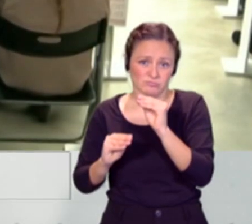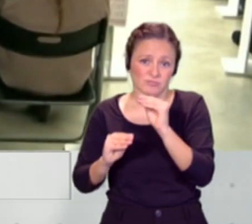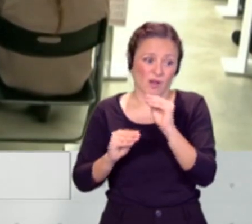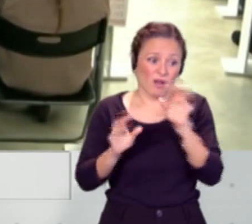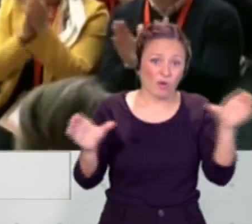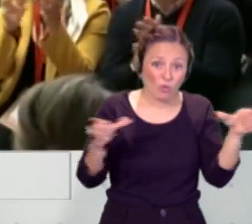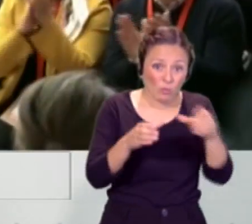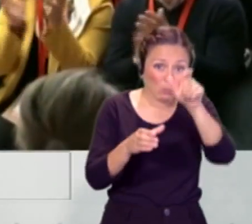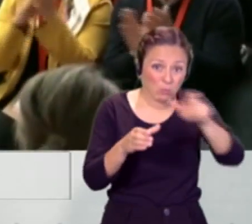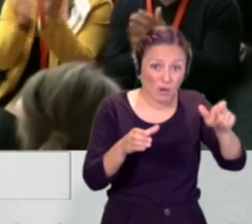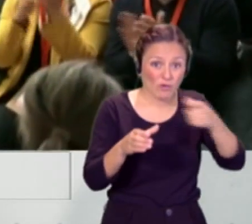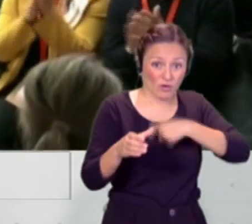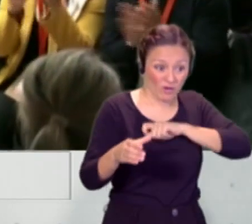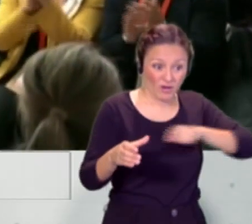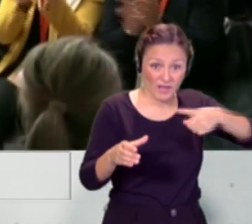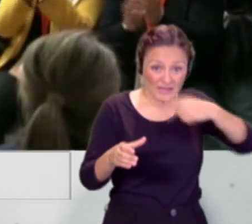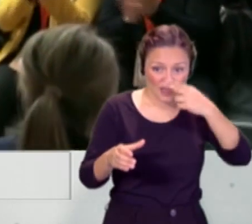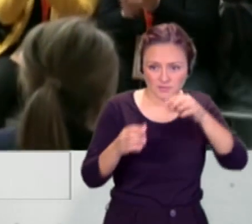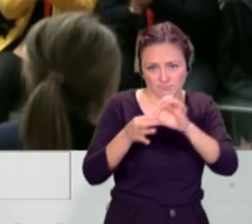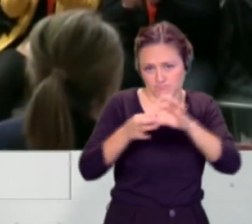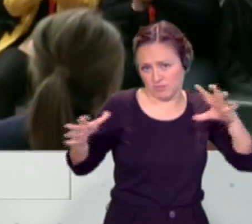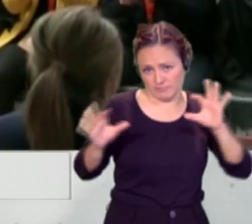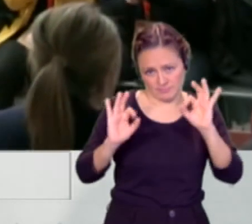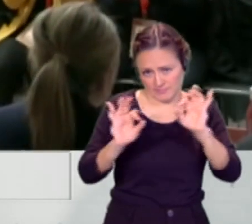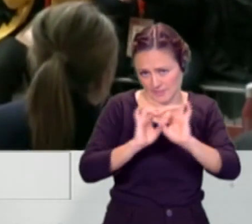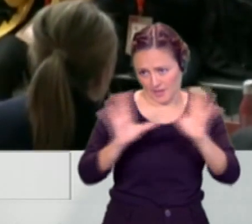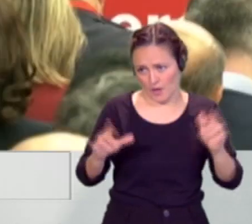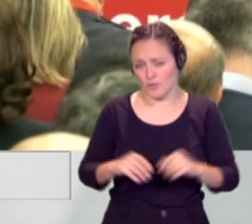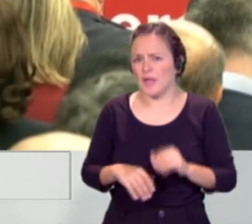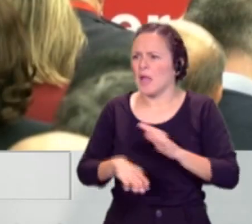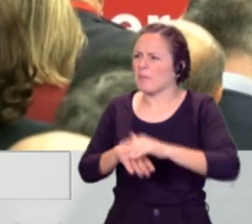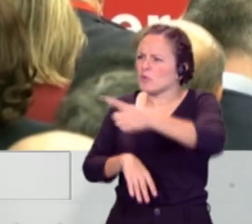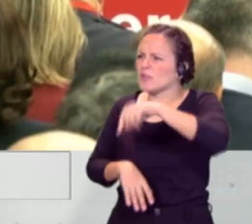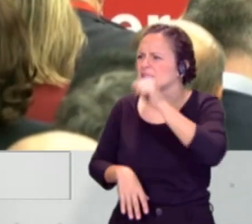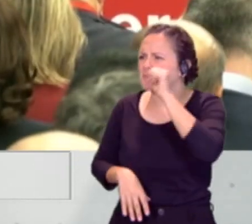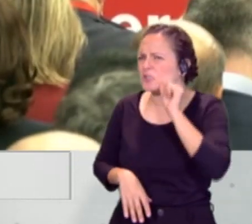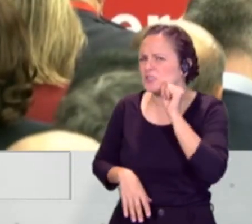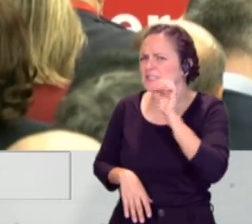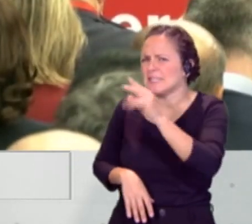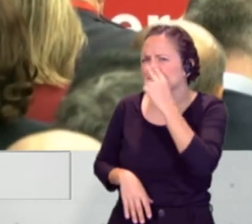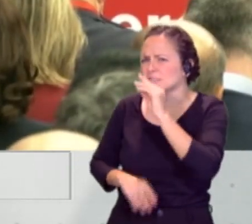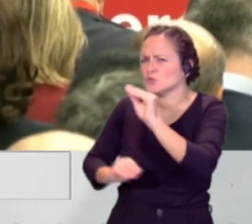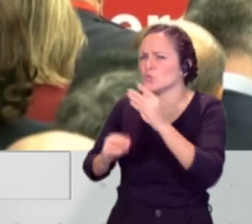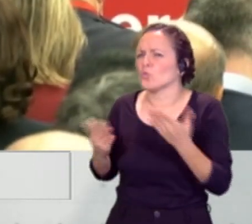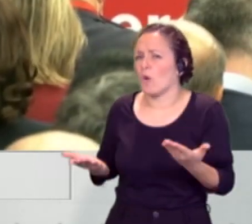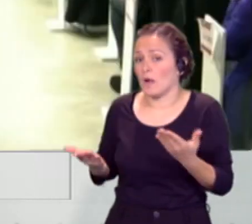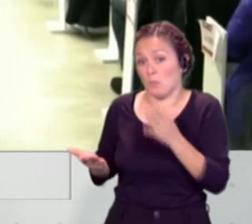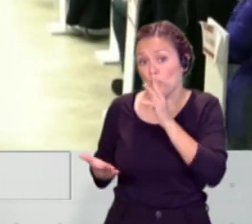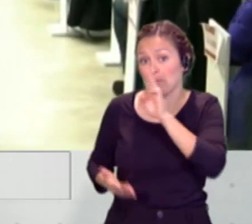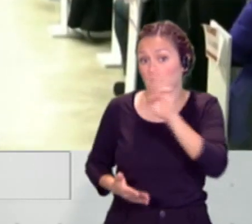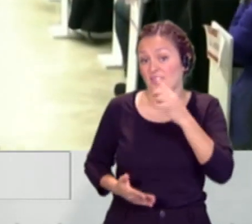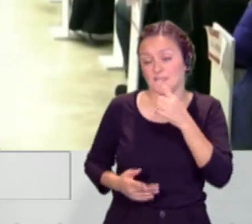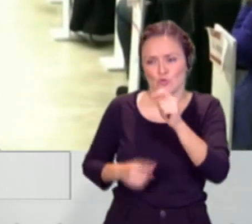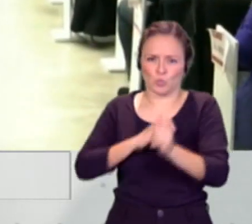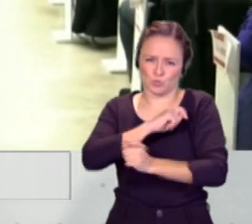intereses de España y de todos los españoles. ¿Y cuáles son para ustedes los intereses de Pedro Sánchez? Desde el PP, por ejemplo, aseguran que esto es una maniobra